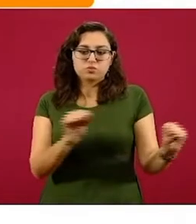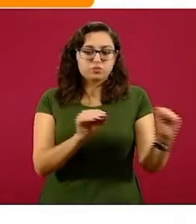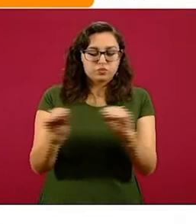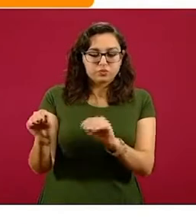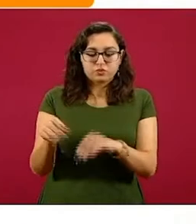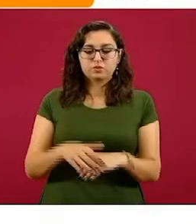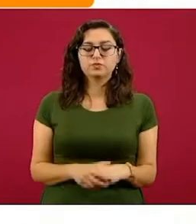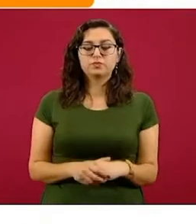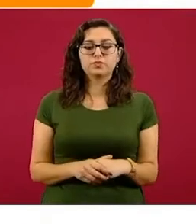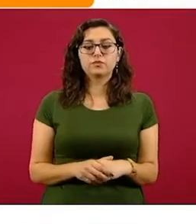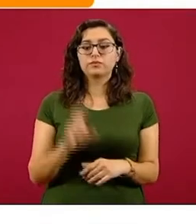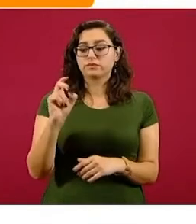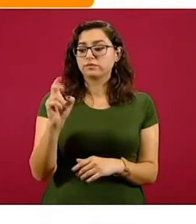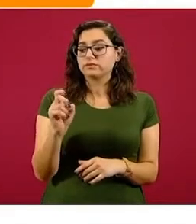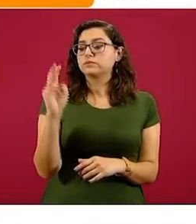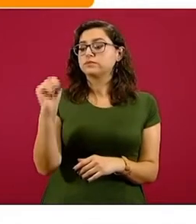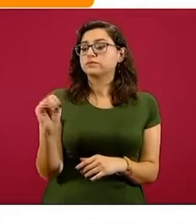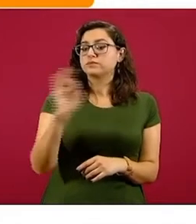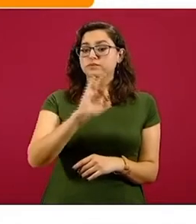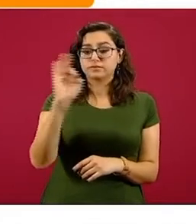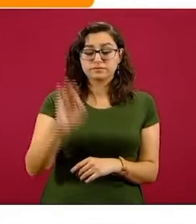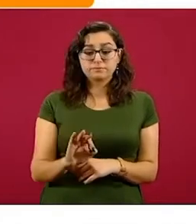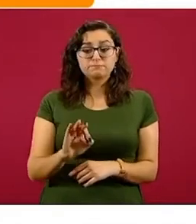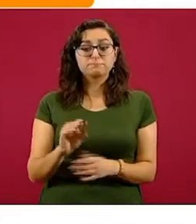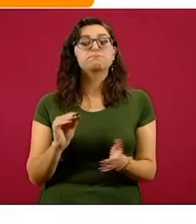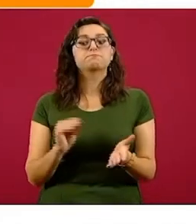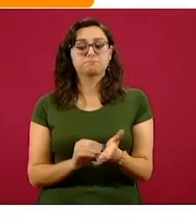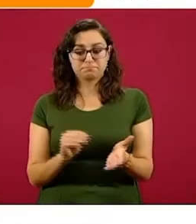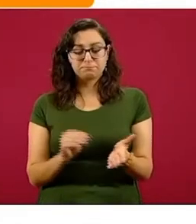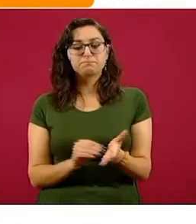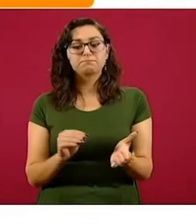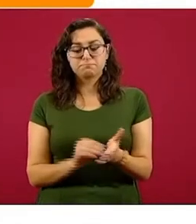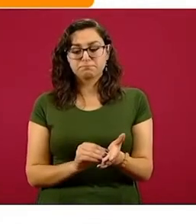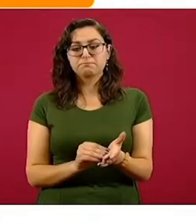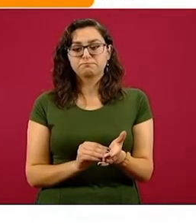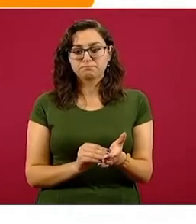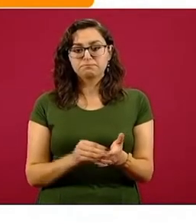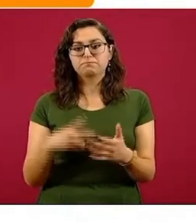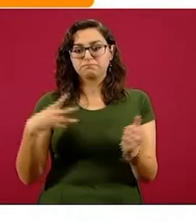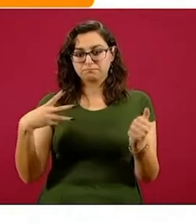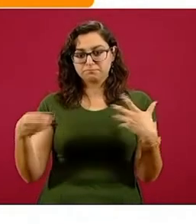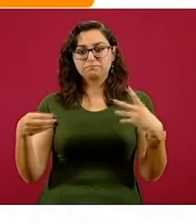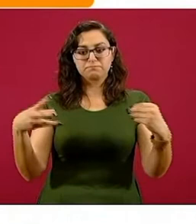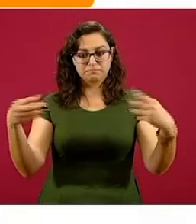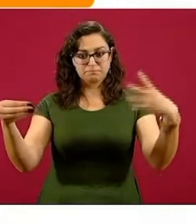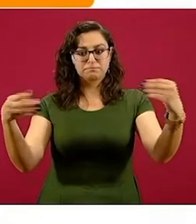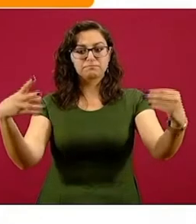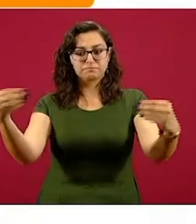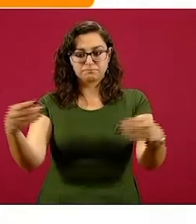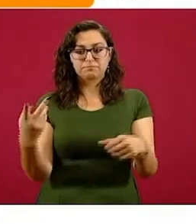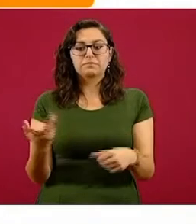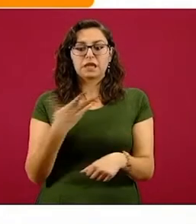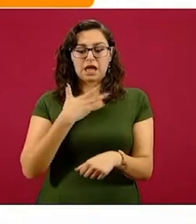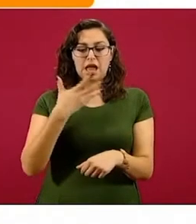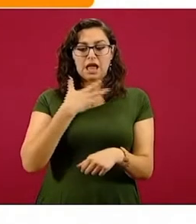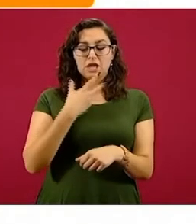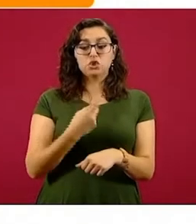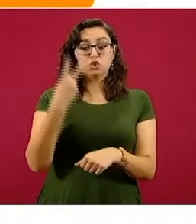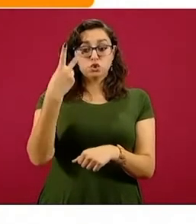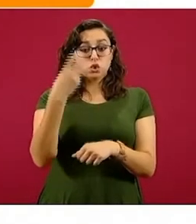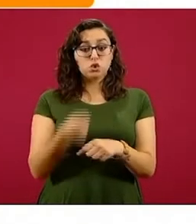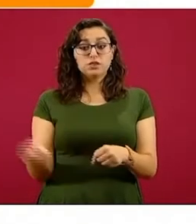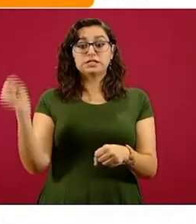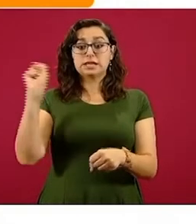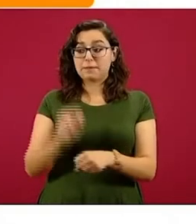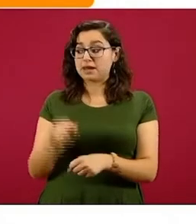cifras. 39 por ciento continúa siendo el porcentaje de positividad en esta reducción de dos semanas seguidas que